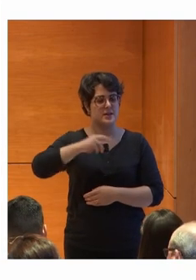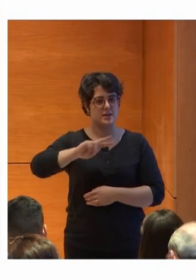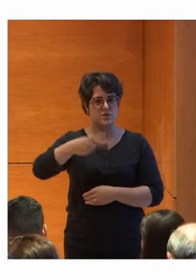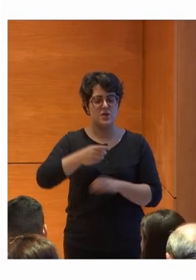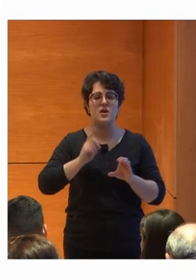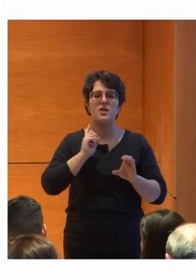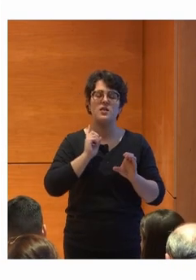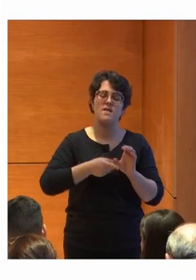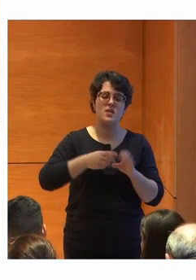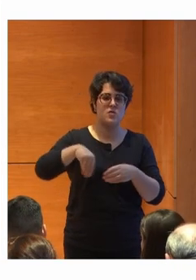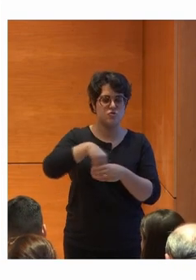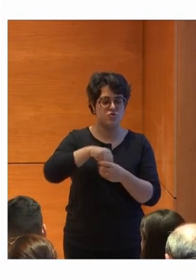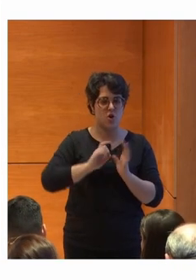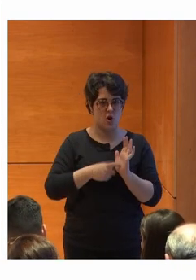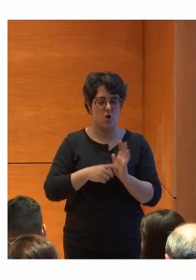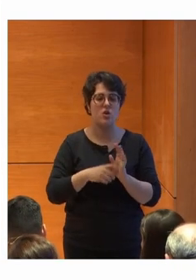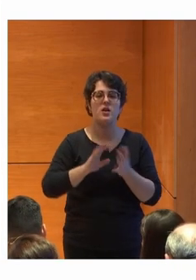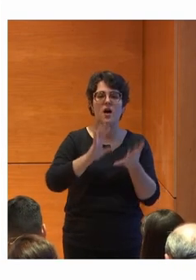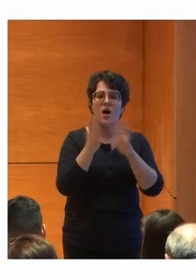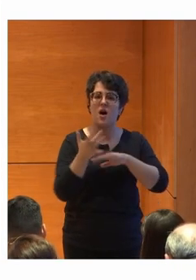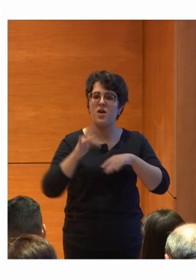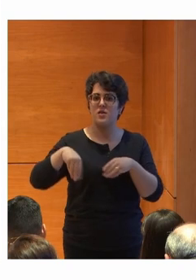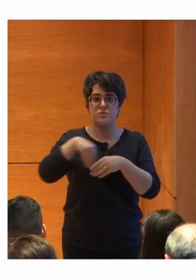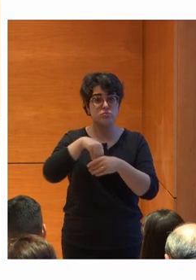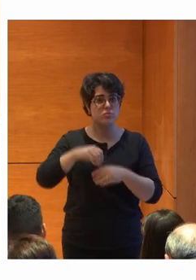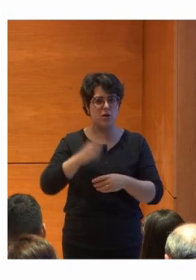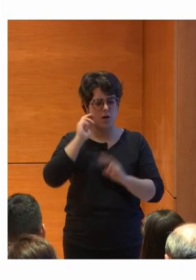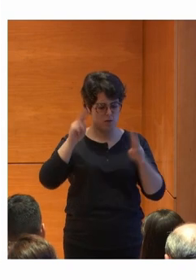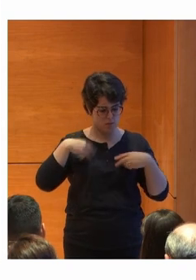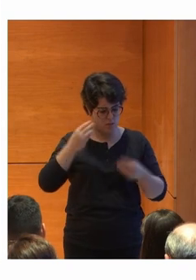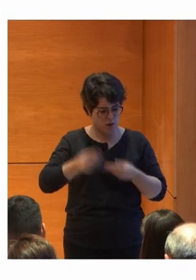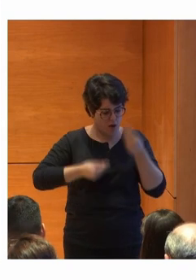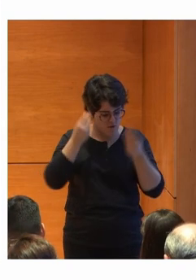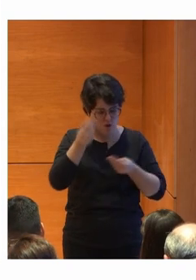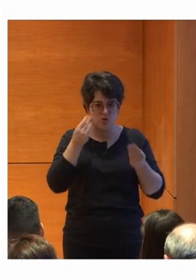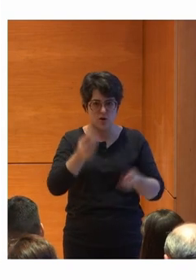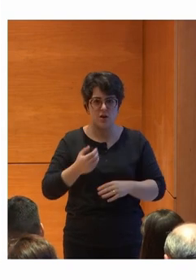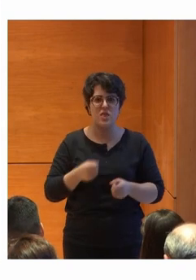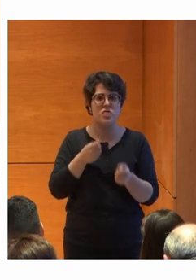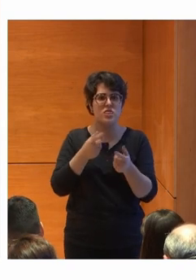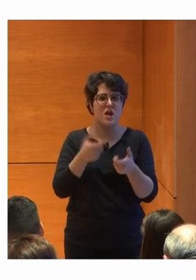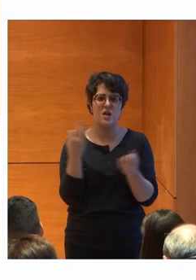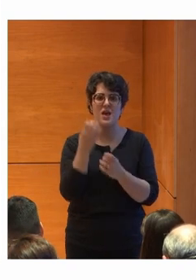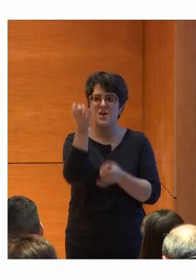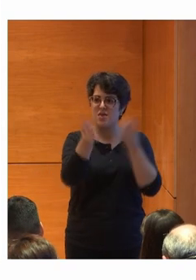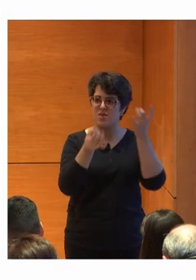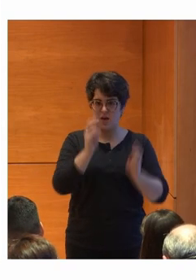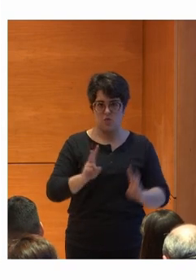transformación digital para la inclusión nos ha ayudado a reflexionar y poner en fila algunas ideas.